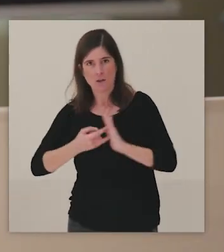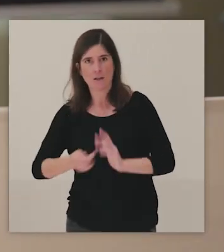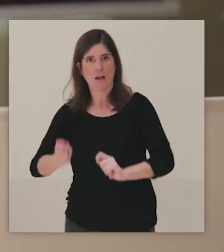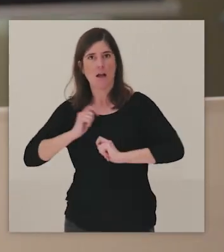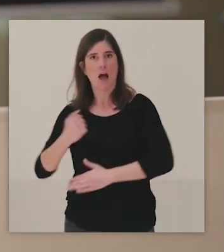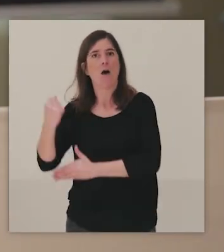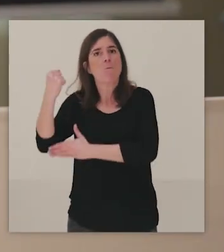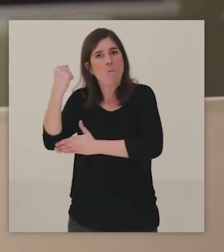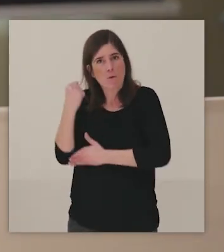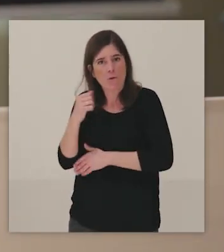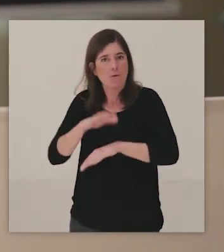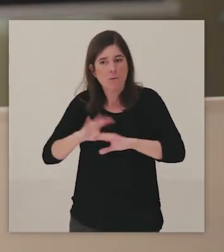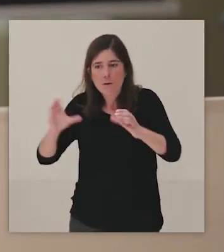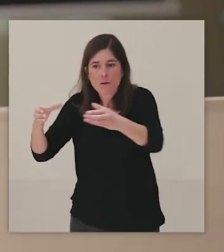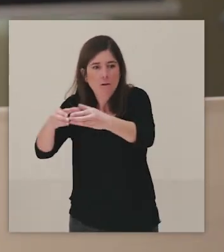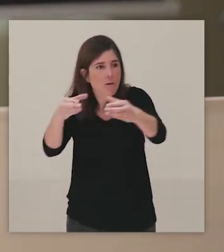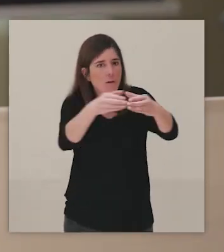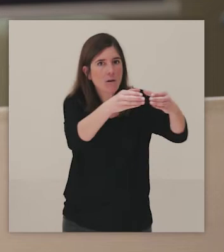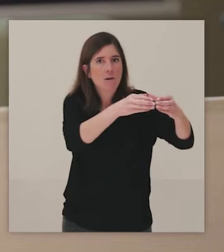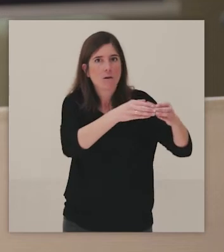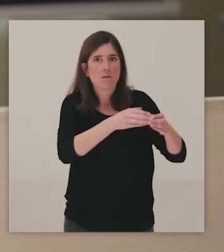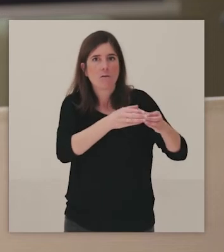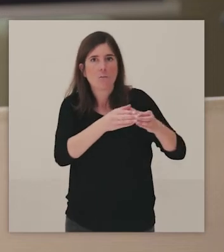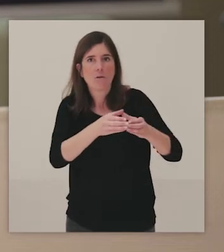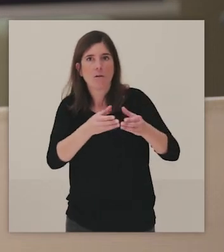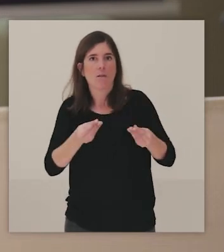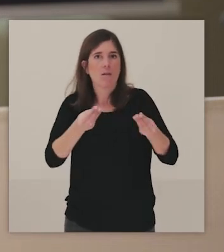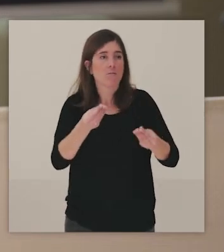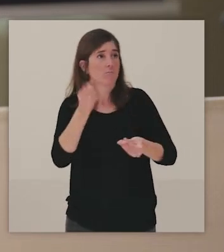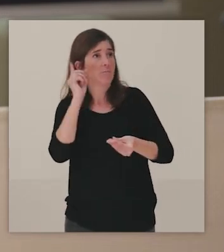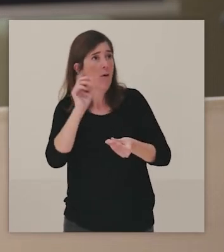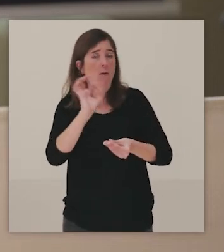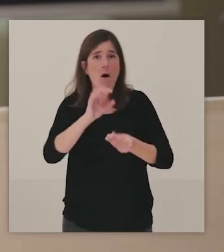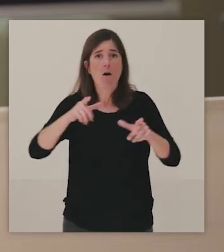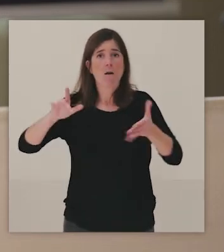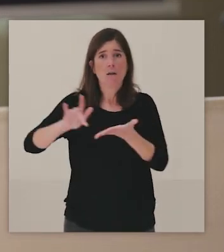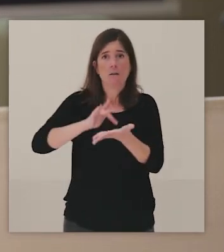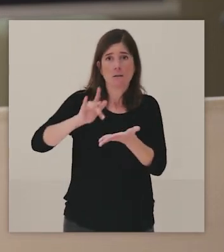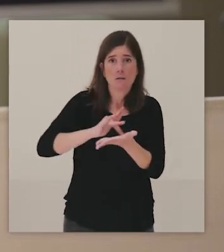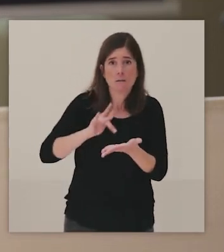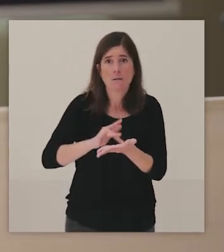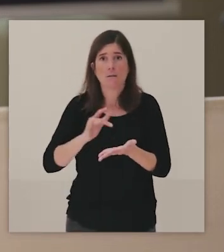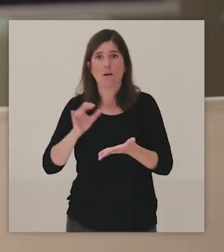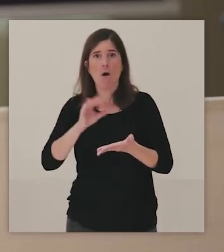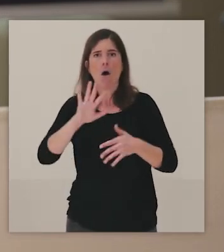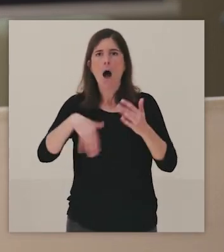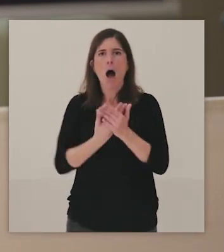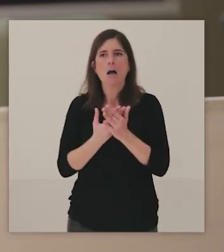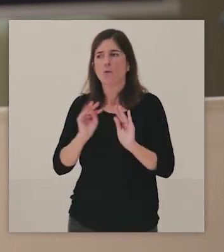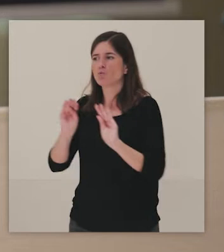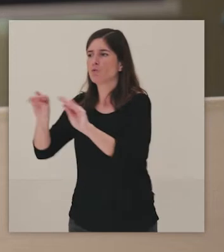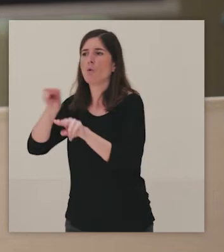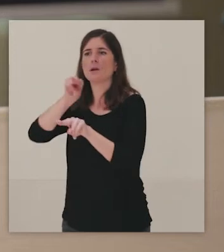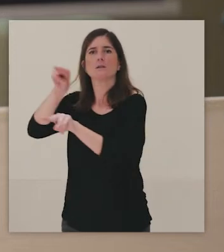trabajo desde lo digital con los colectivos, ¿no? Poder incluso llevar alguno de estos